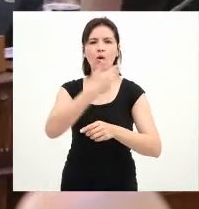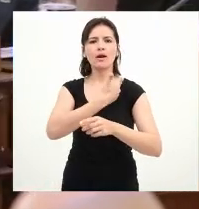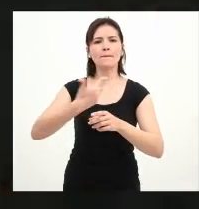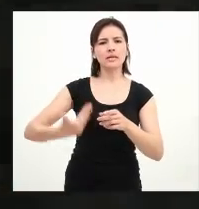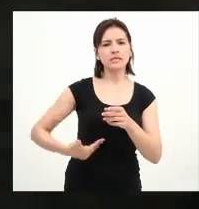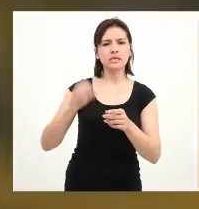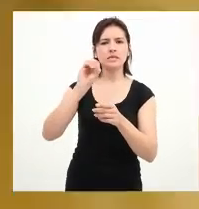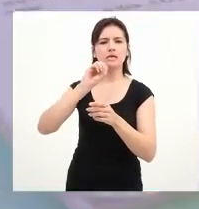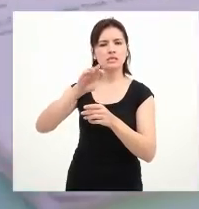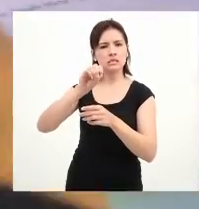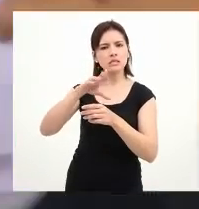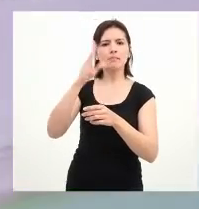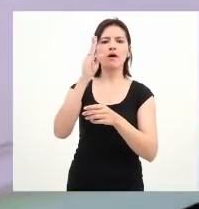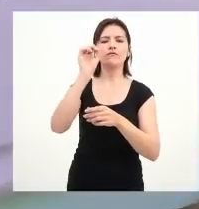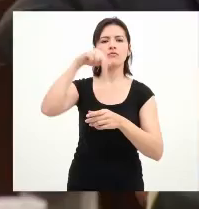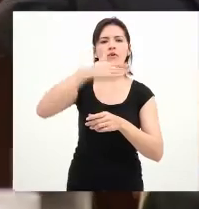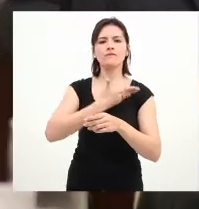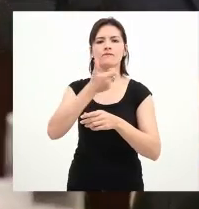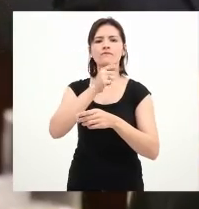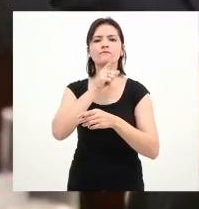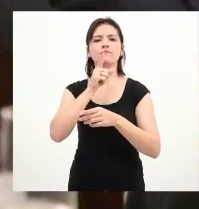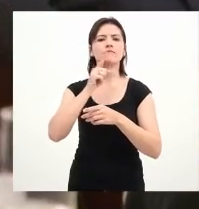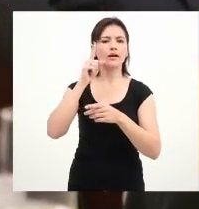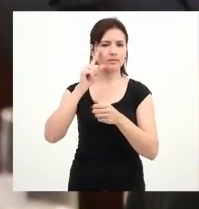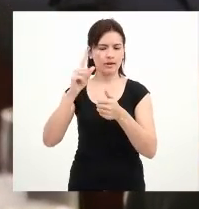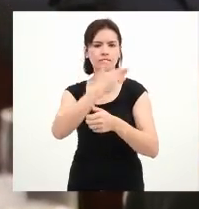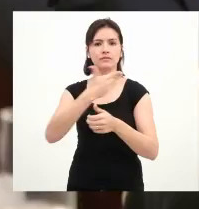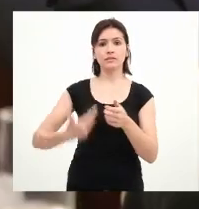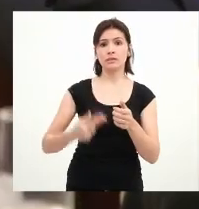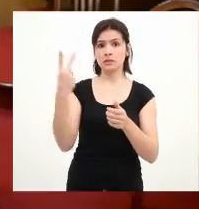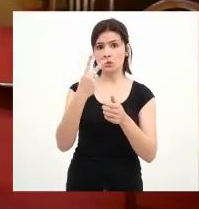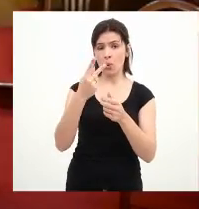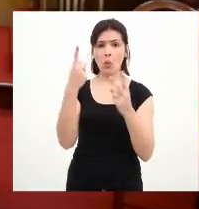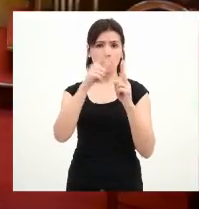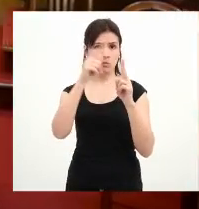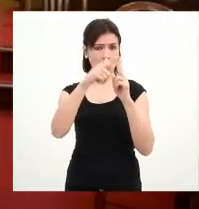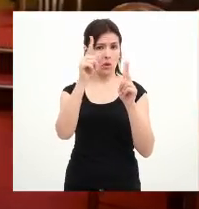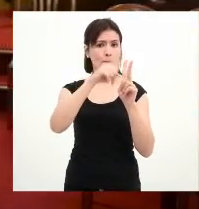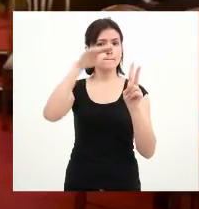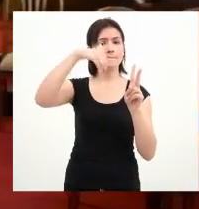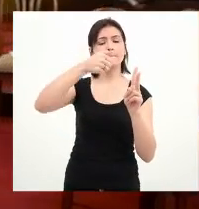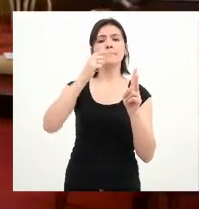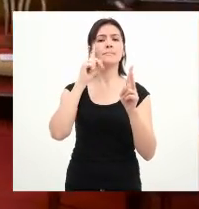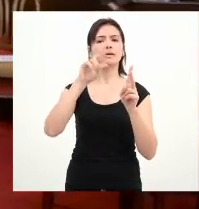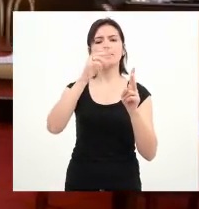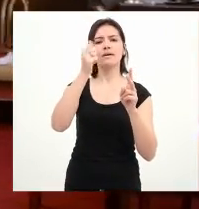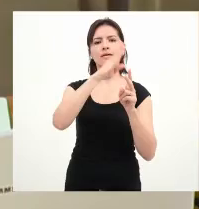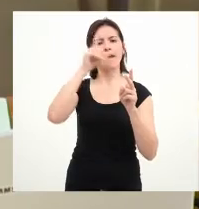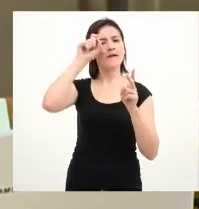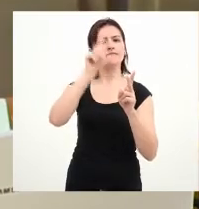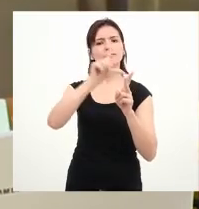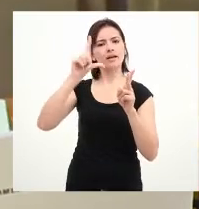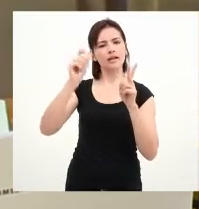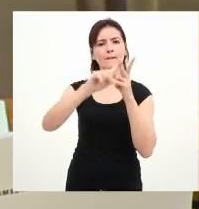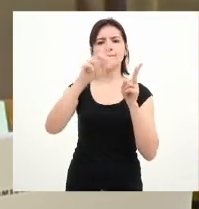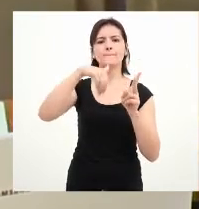Justicialista, 10 a Unión Profederal y 2 al Frente Social y Popular. El presidente de la Cámara durante el actual periodo es